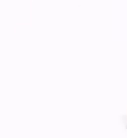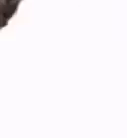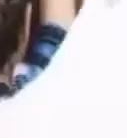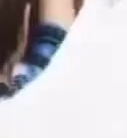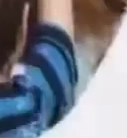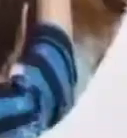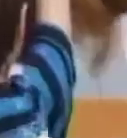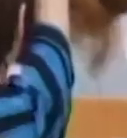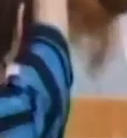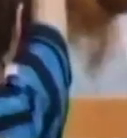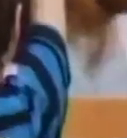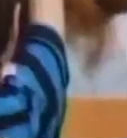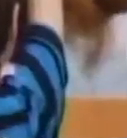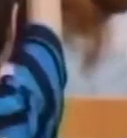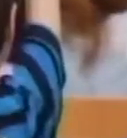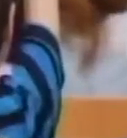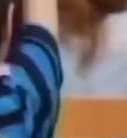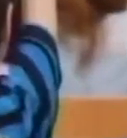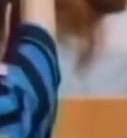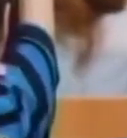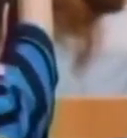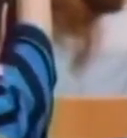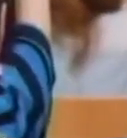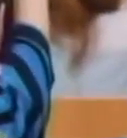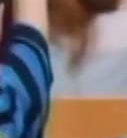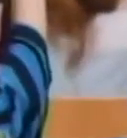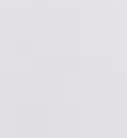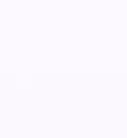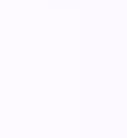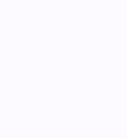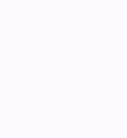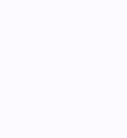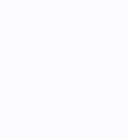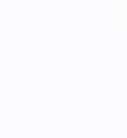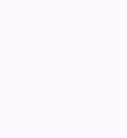A continuación, Matemática Cuarto Primario.